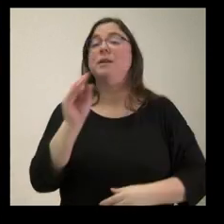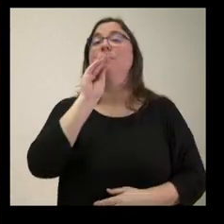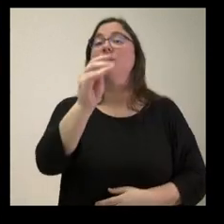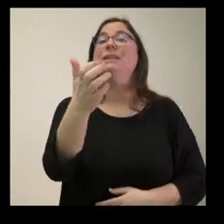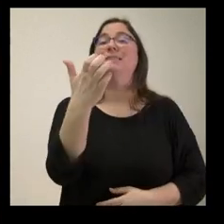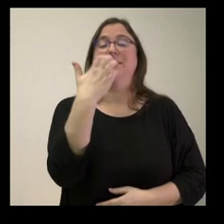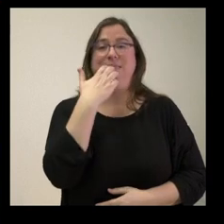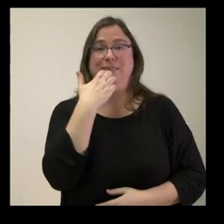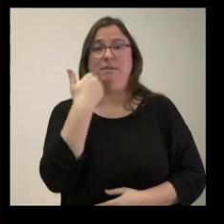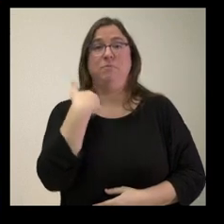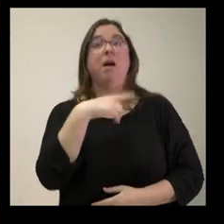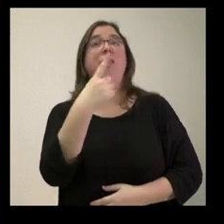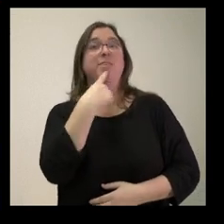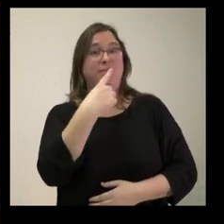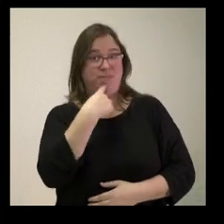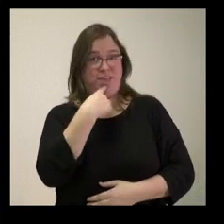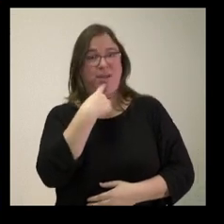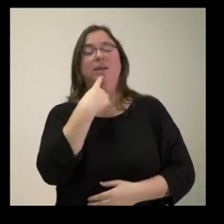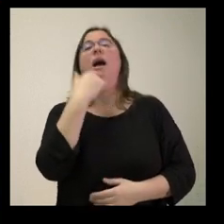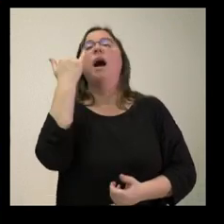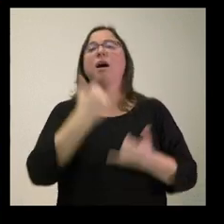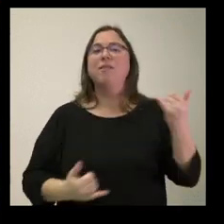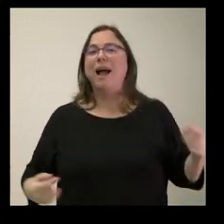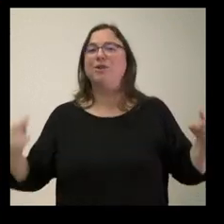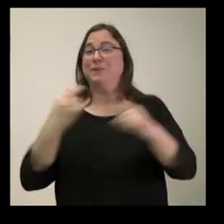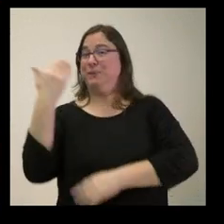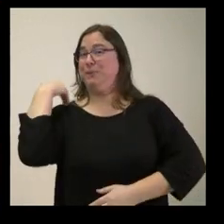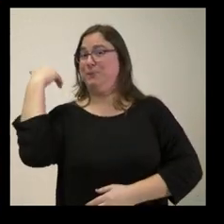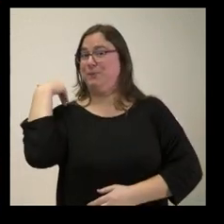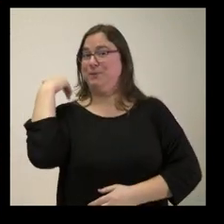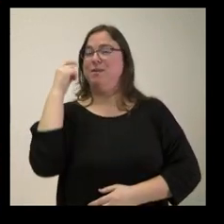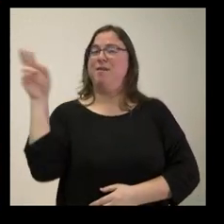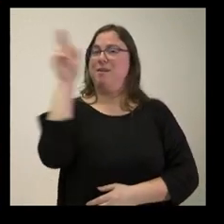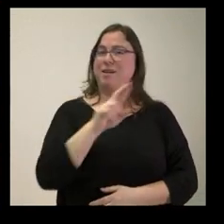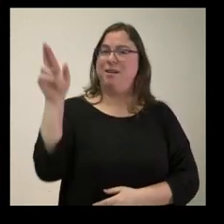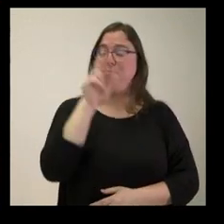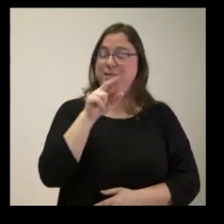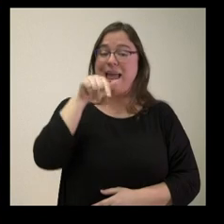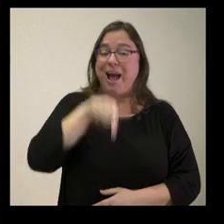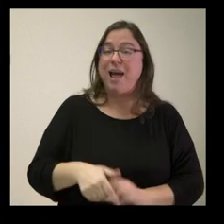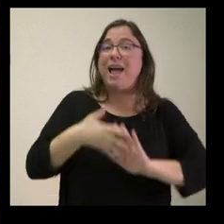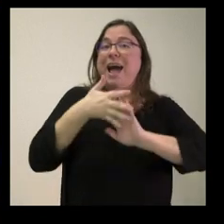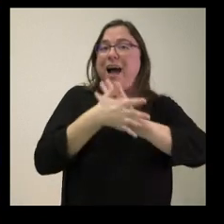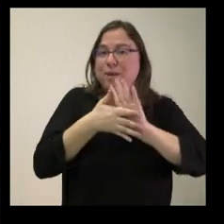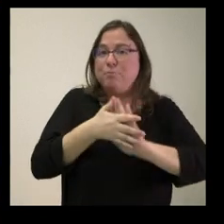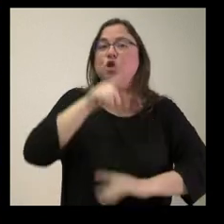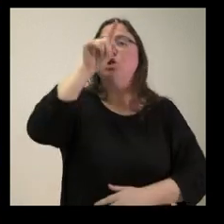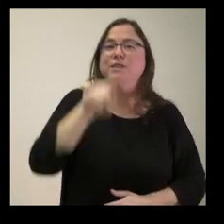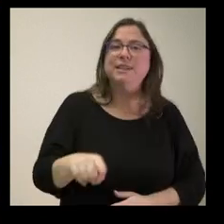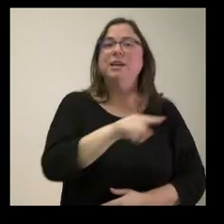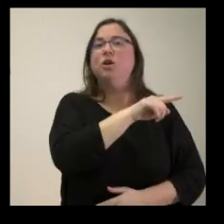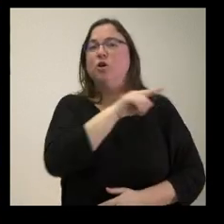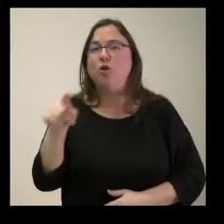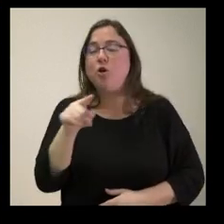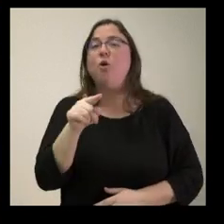contrario de como se dijo y, además, insistió en aquella rueda de prensa, de lo que estamos hablando, ¿eran o no medidas contra el